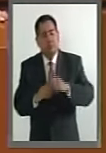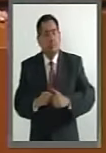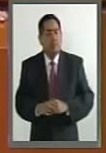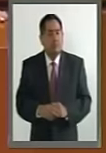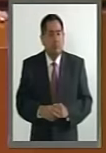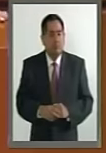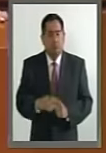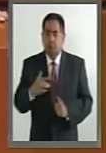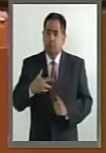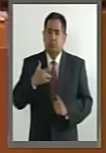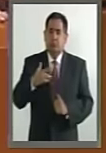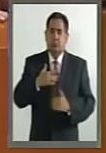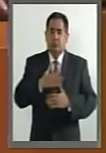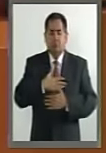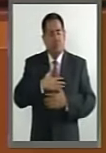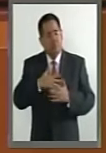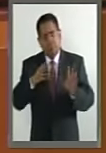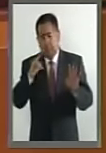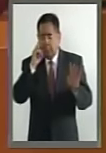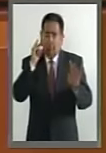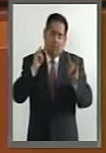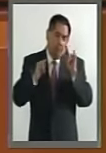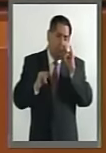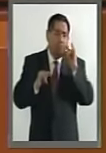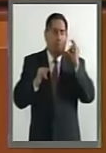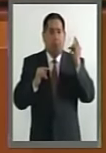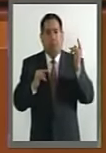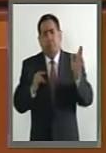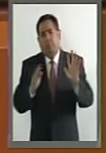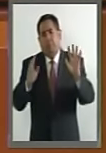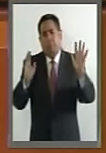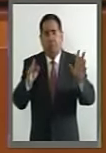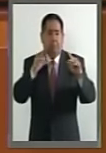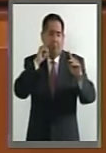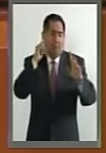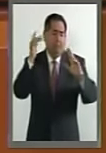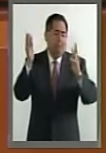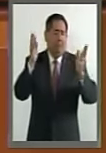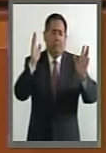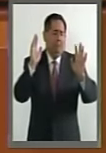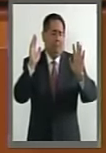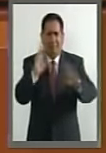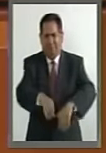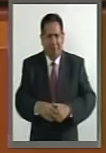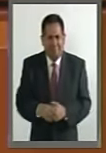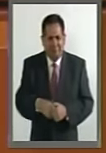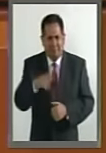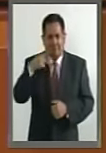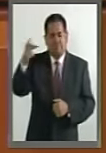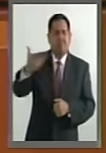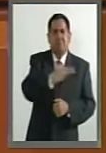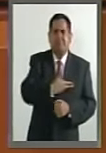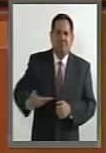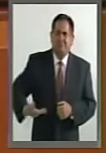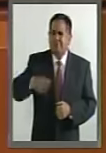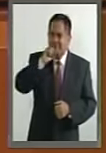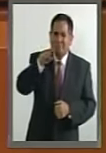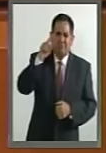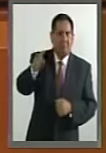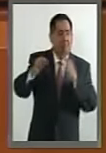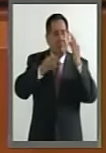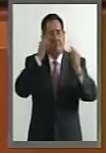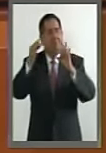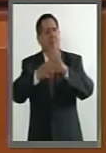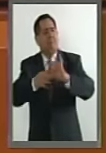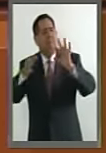se siente muy ofendida y siempre se andan aquí envolviendo en la bandera, cuando ya su presidente anda haciendo promoción